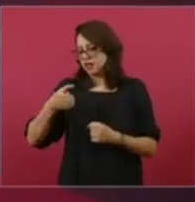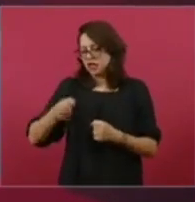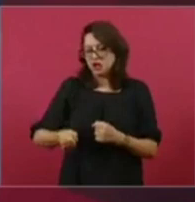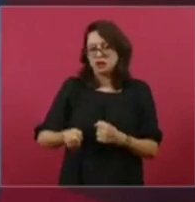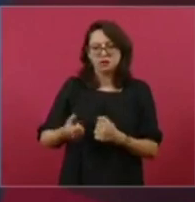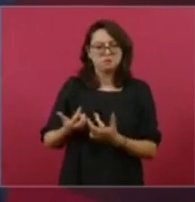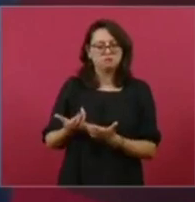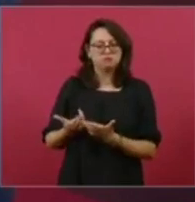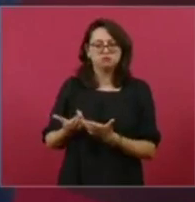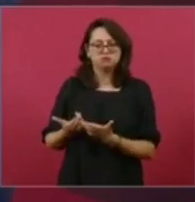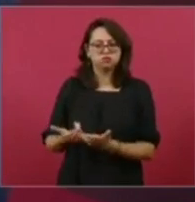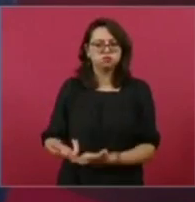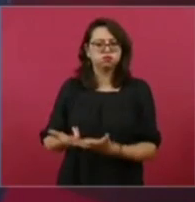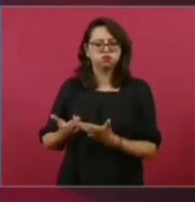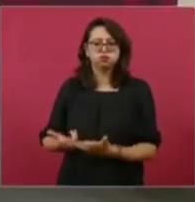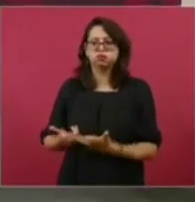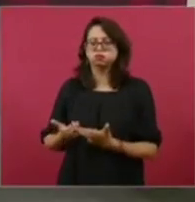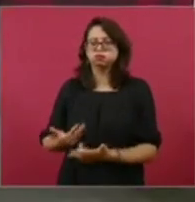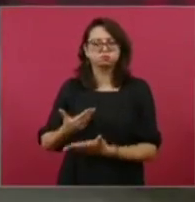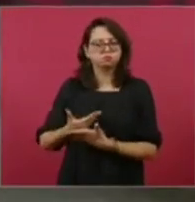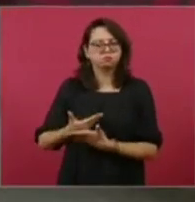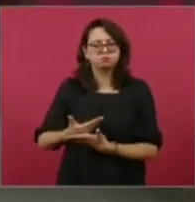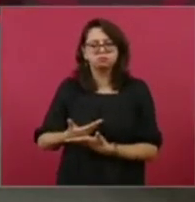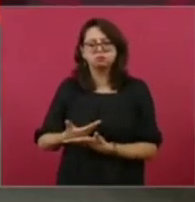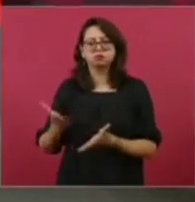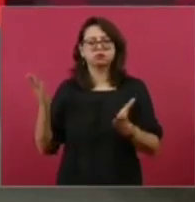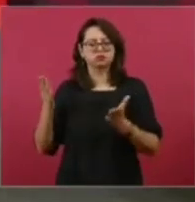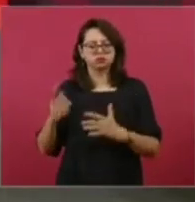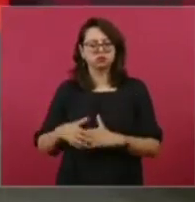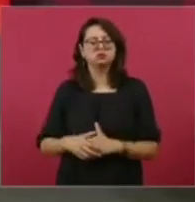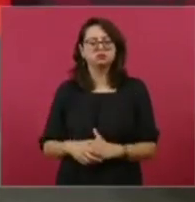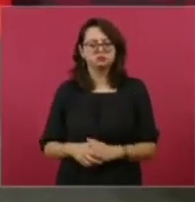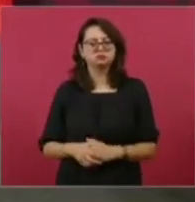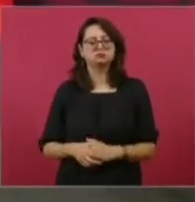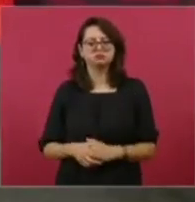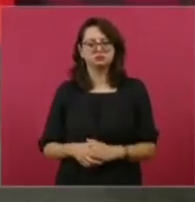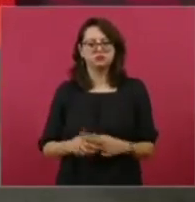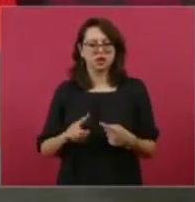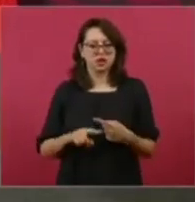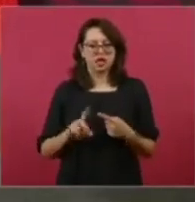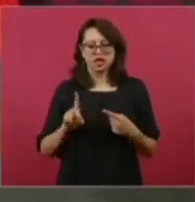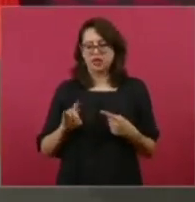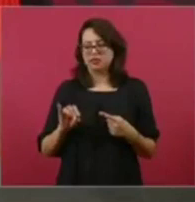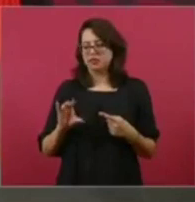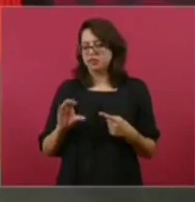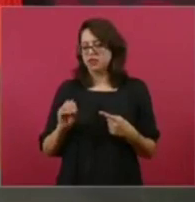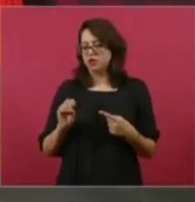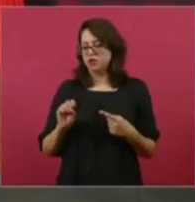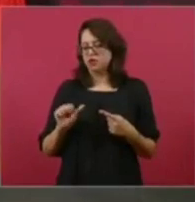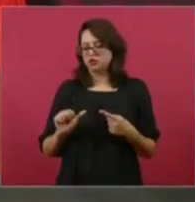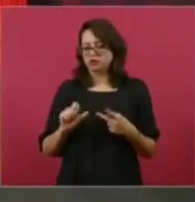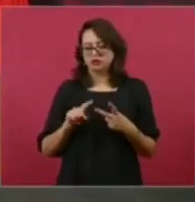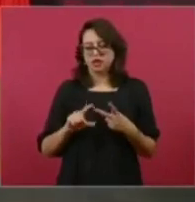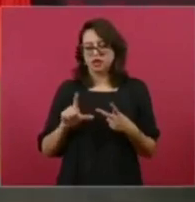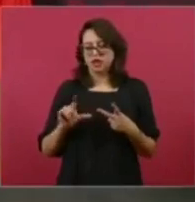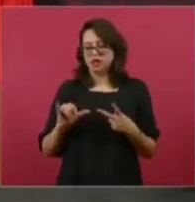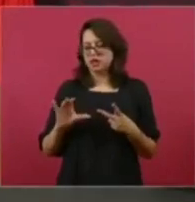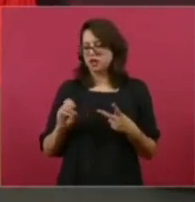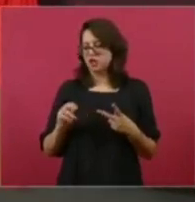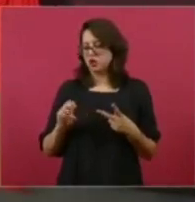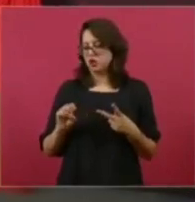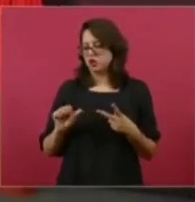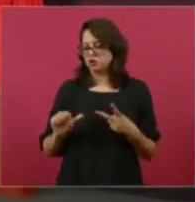para abastecer todas las tiendas. Este es un proceso que